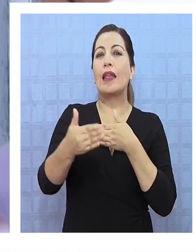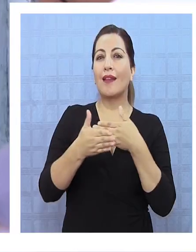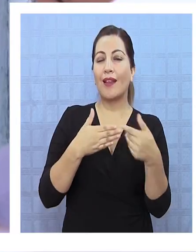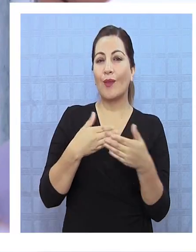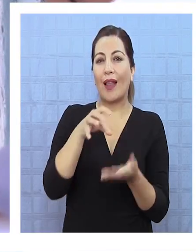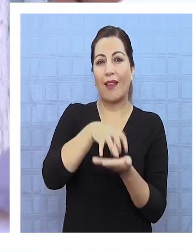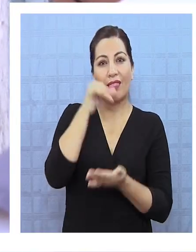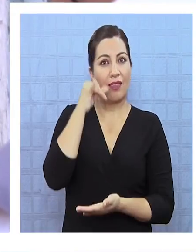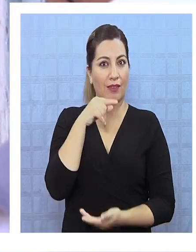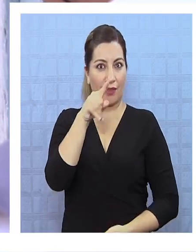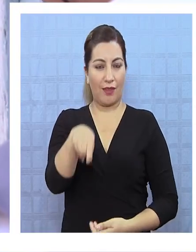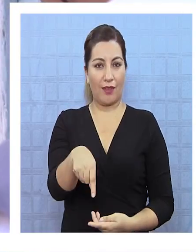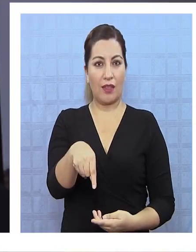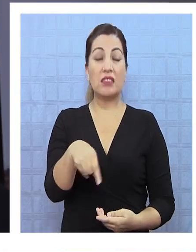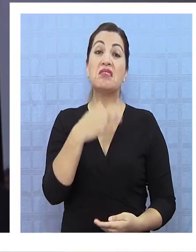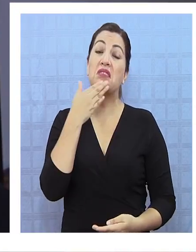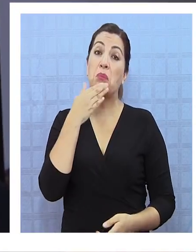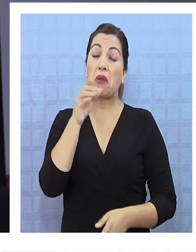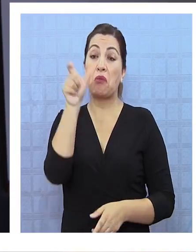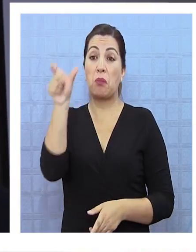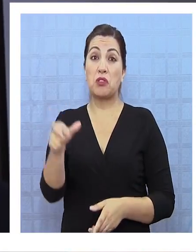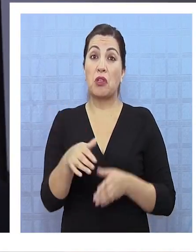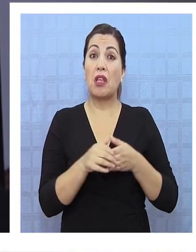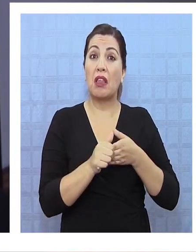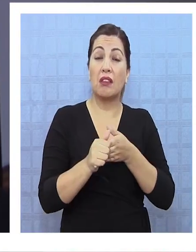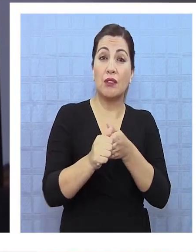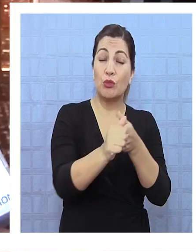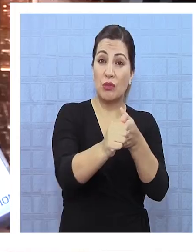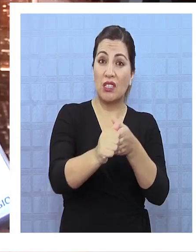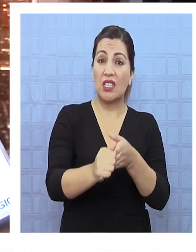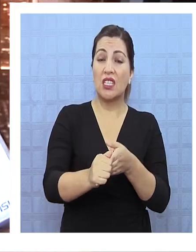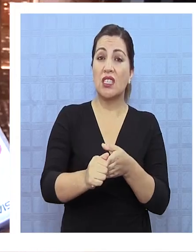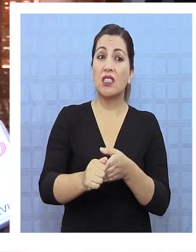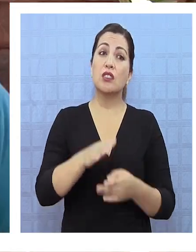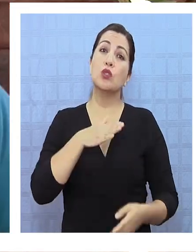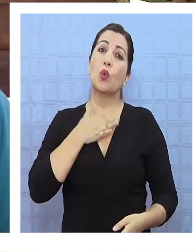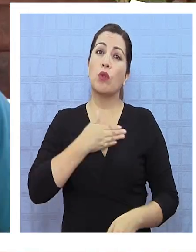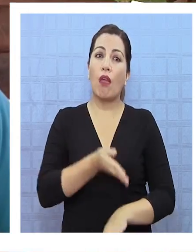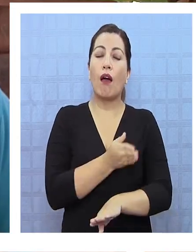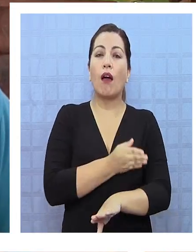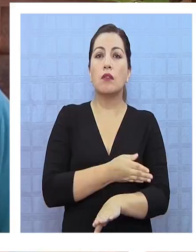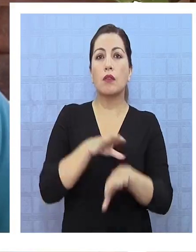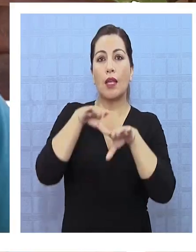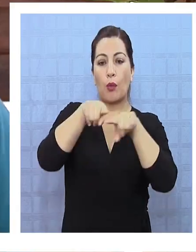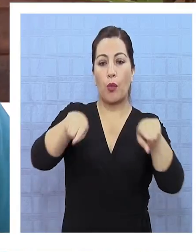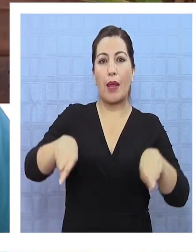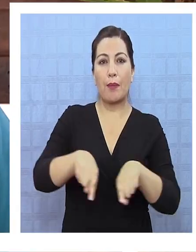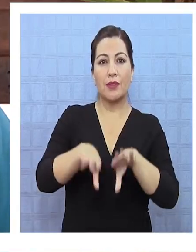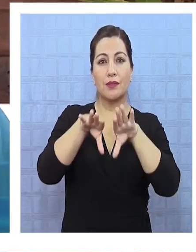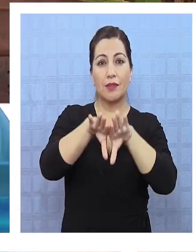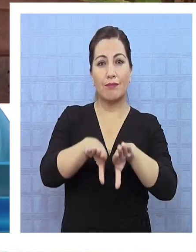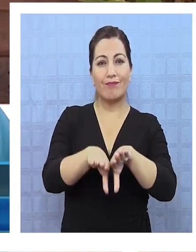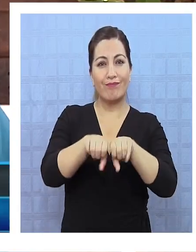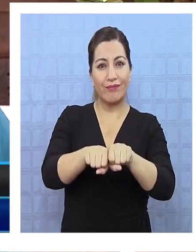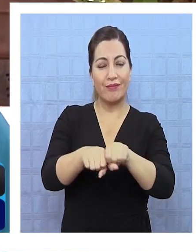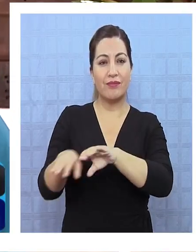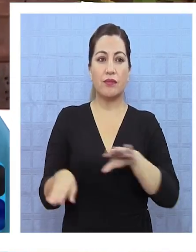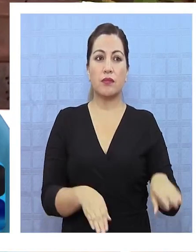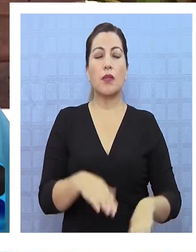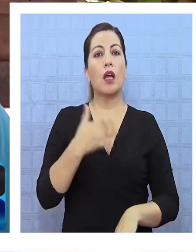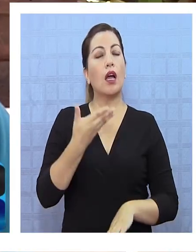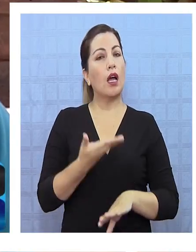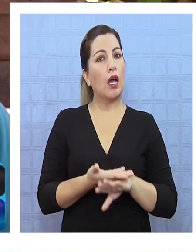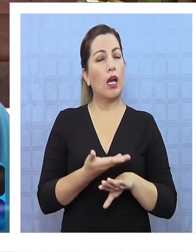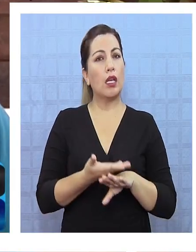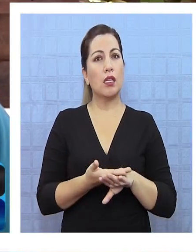zona, y también el turista, si gusta, puede hacer reservas. Nuestra carta dispone de platos que son de